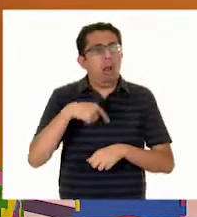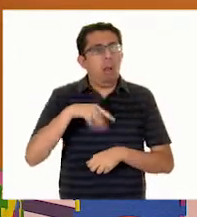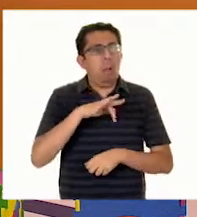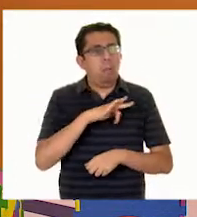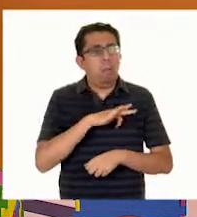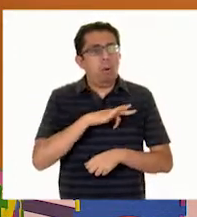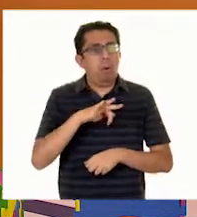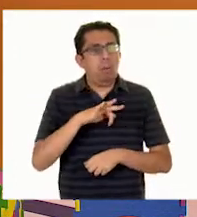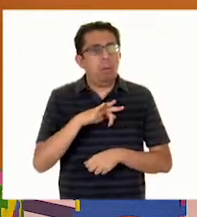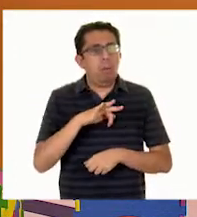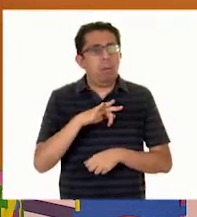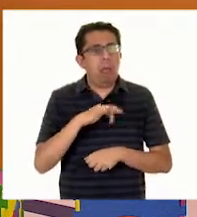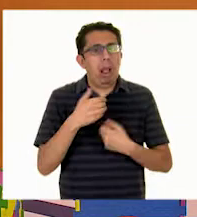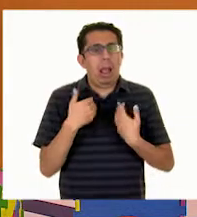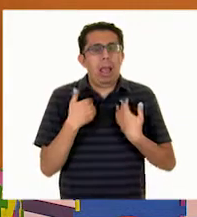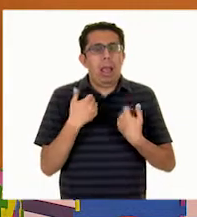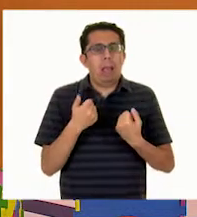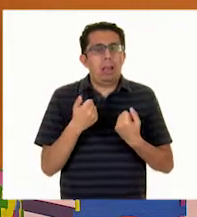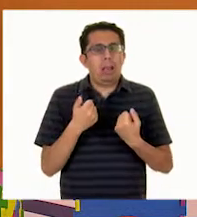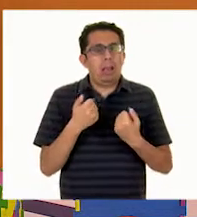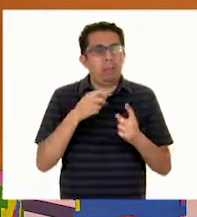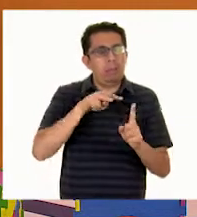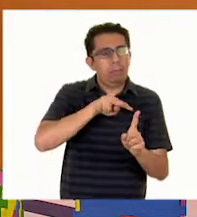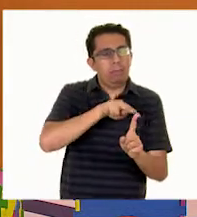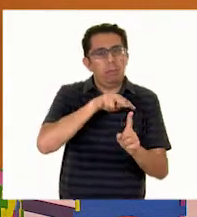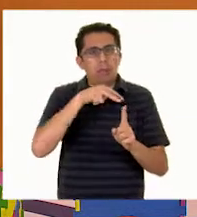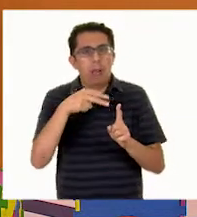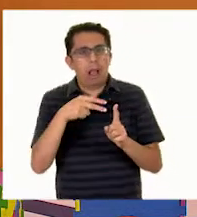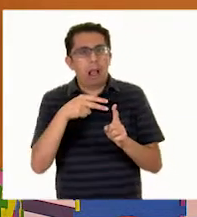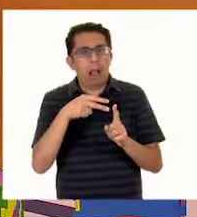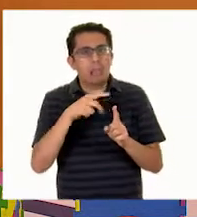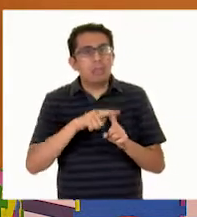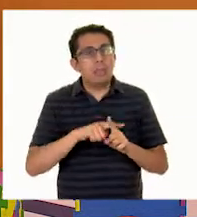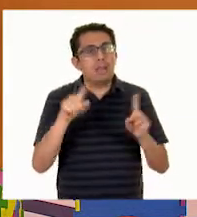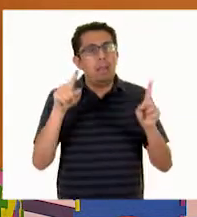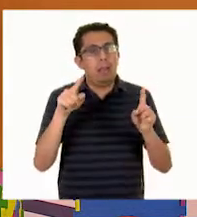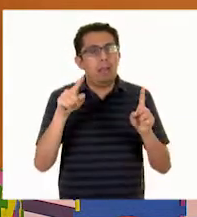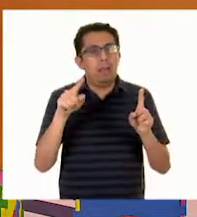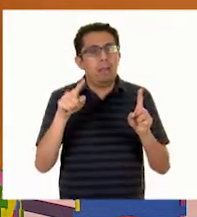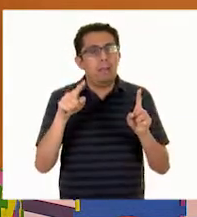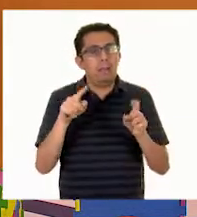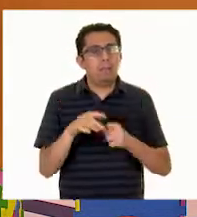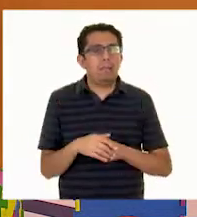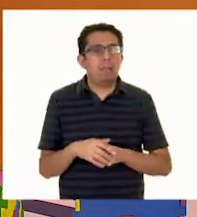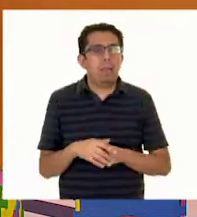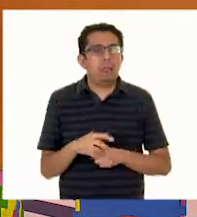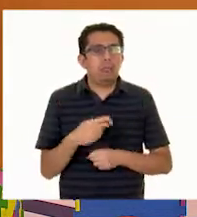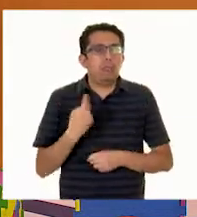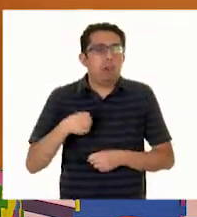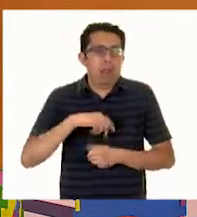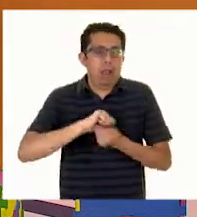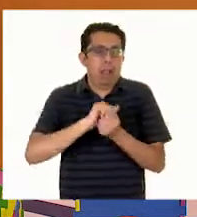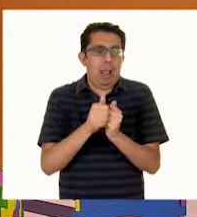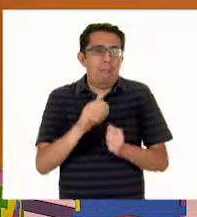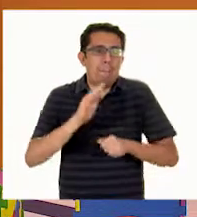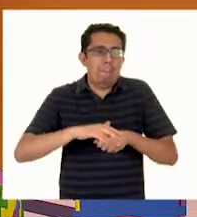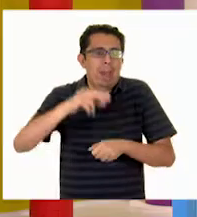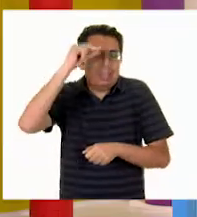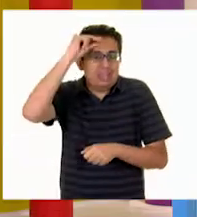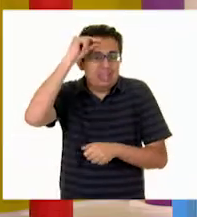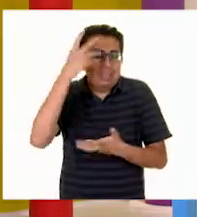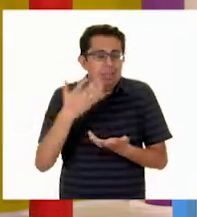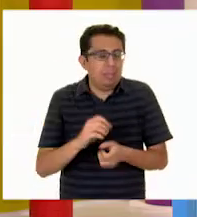otra forma de componer el mundo, otra forma de apreciarlo. Es decir, para hablarlo llanamente nos volvemos más inteligentes. Sí.